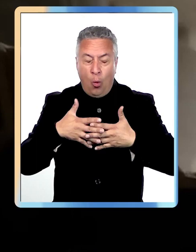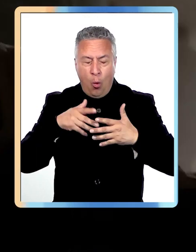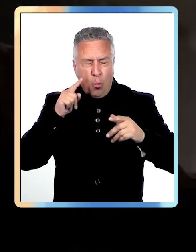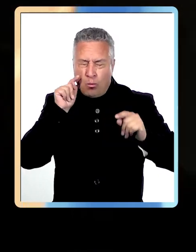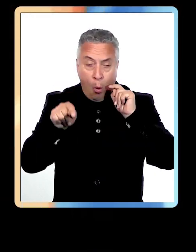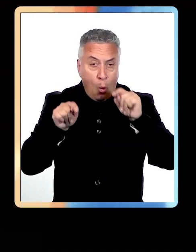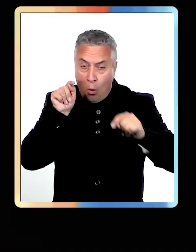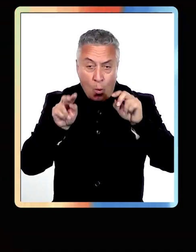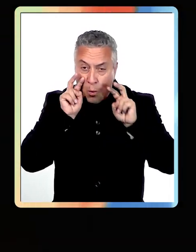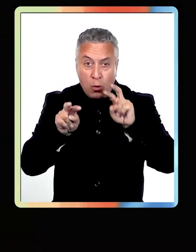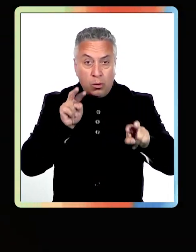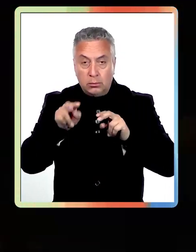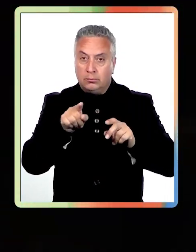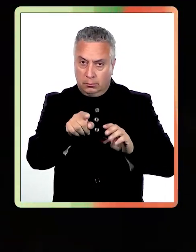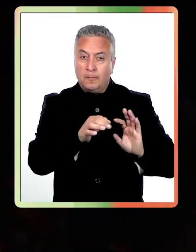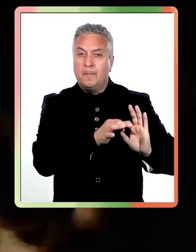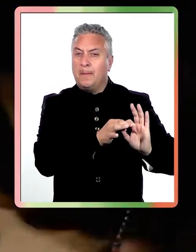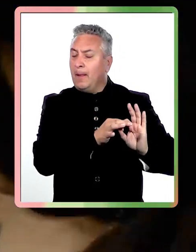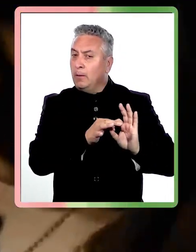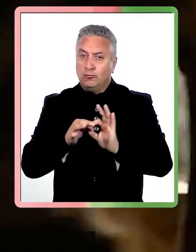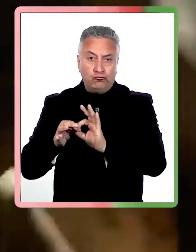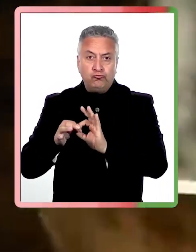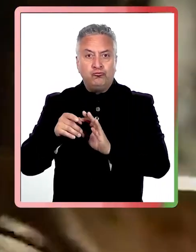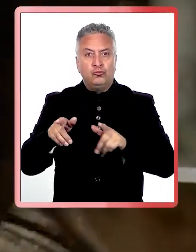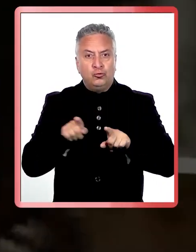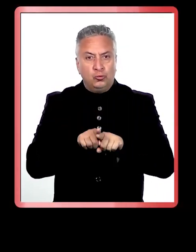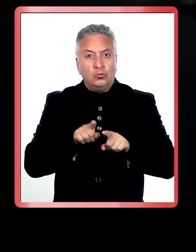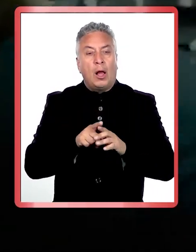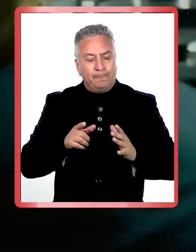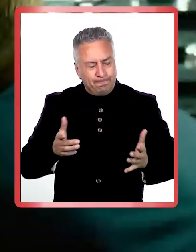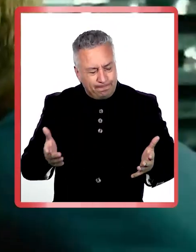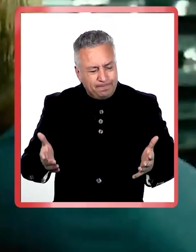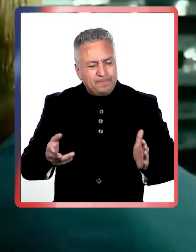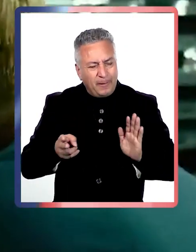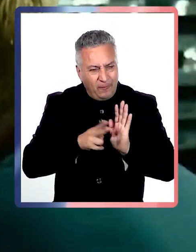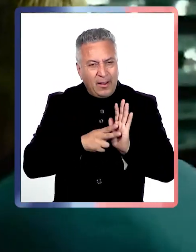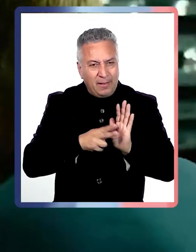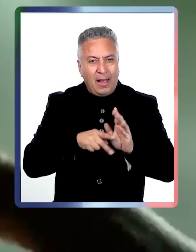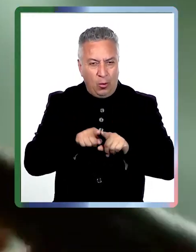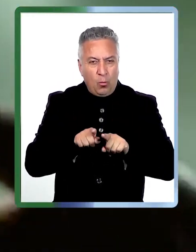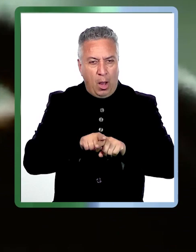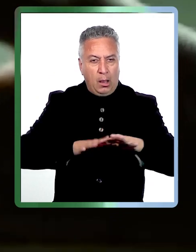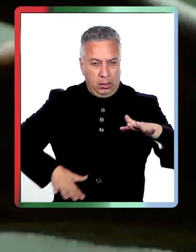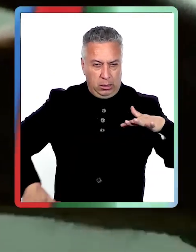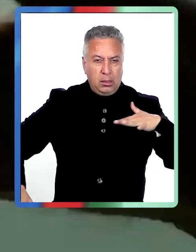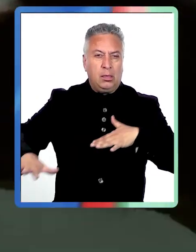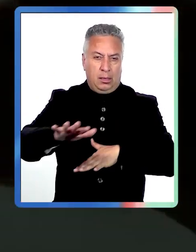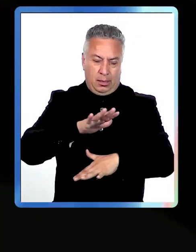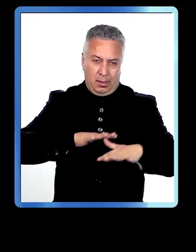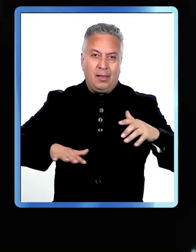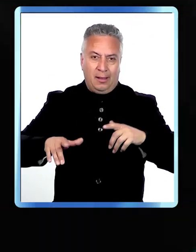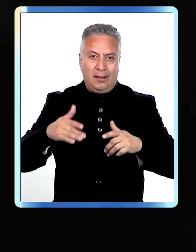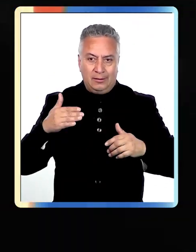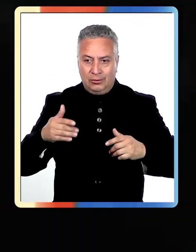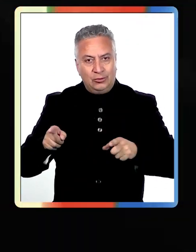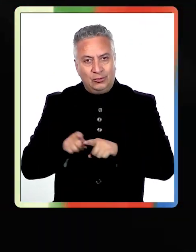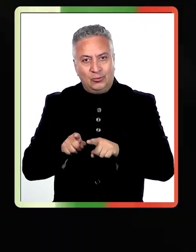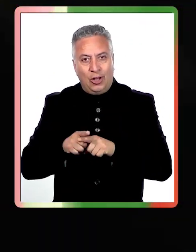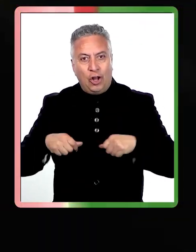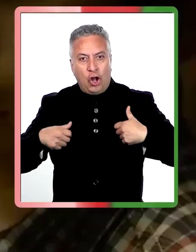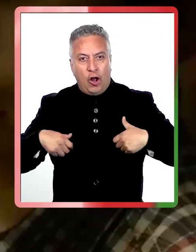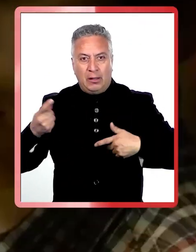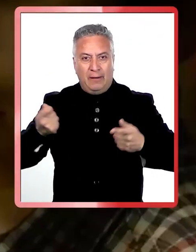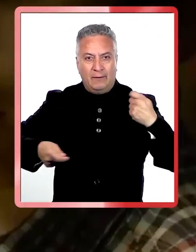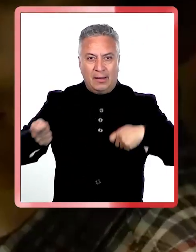Se trata de un inquietante thriller que profundiza en las oscuras profundidades de la trata de menores, que es un llamado de alerta a las comunidades y